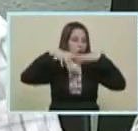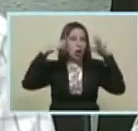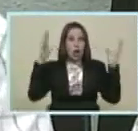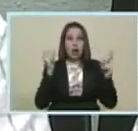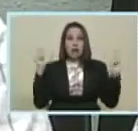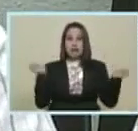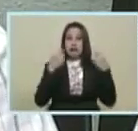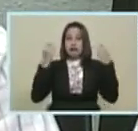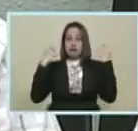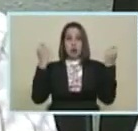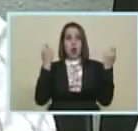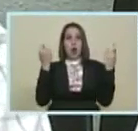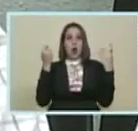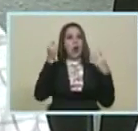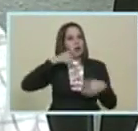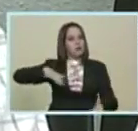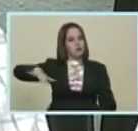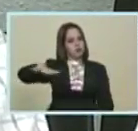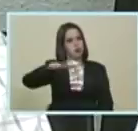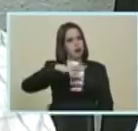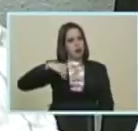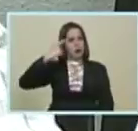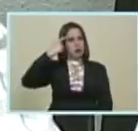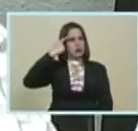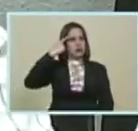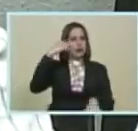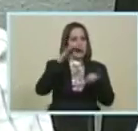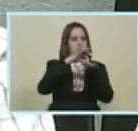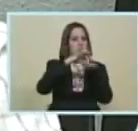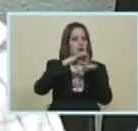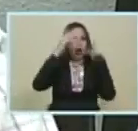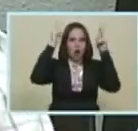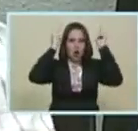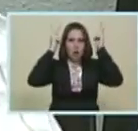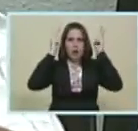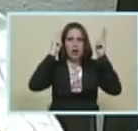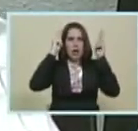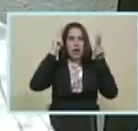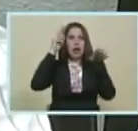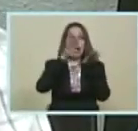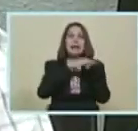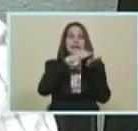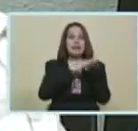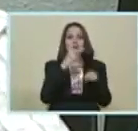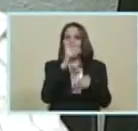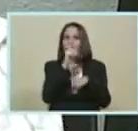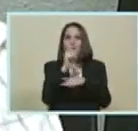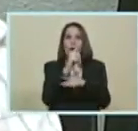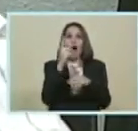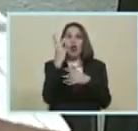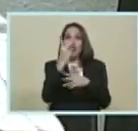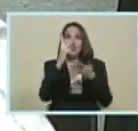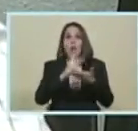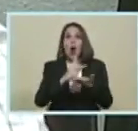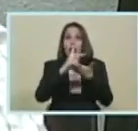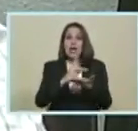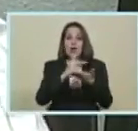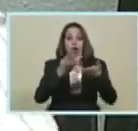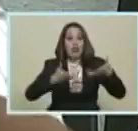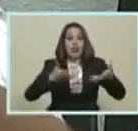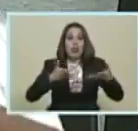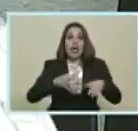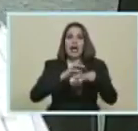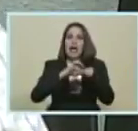Para que el pueblo entienda Que el conejo No es una mascota Si lo conoces Son 2 kilos y medio De carne